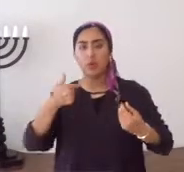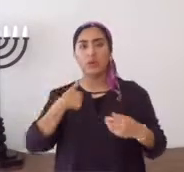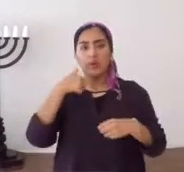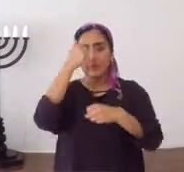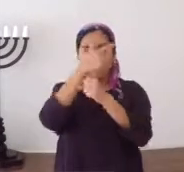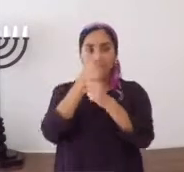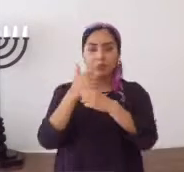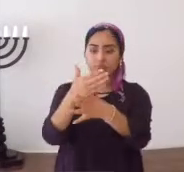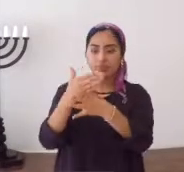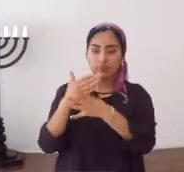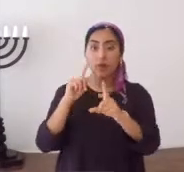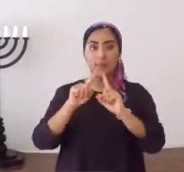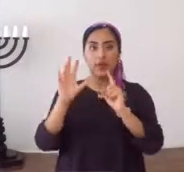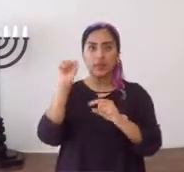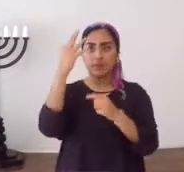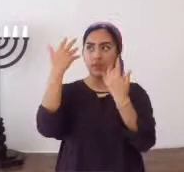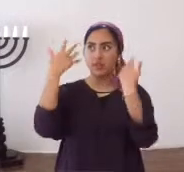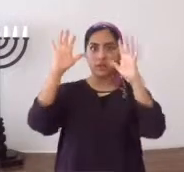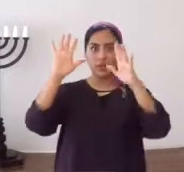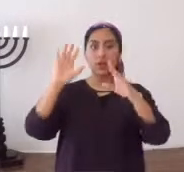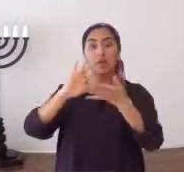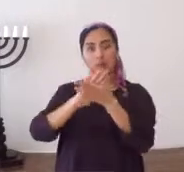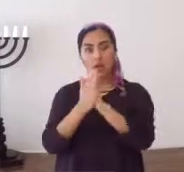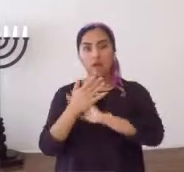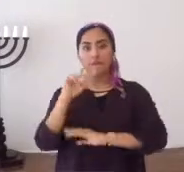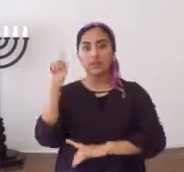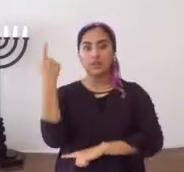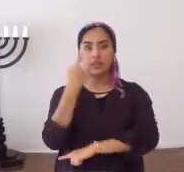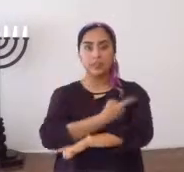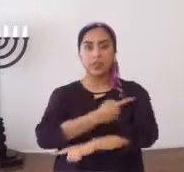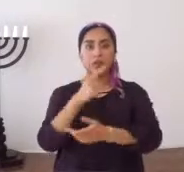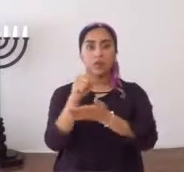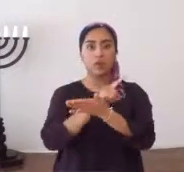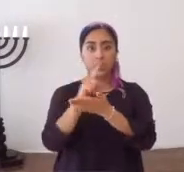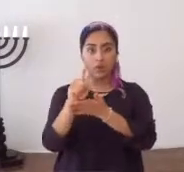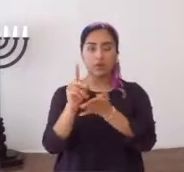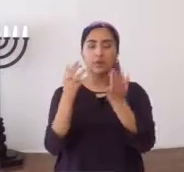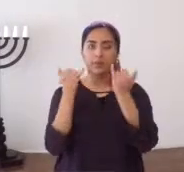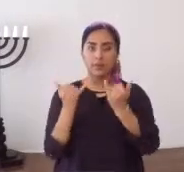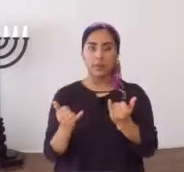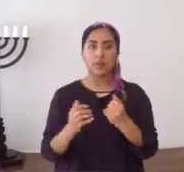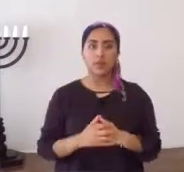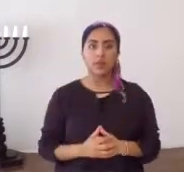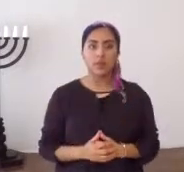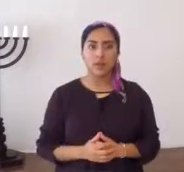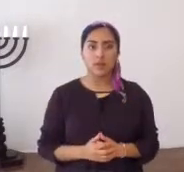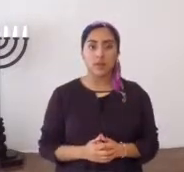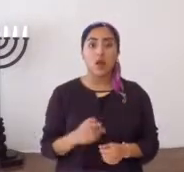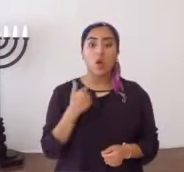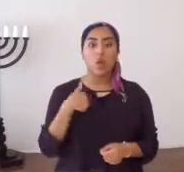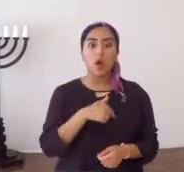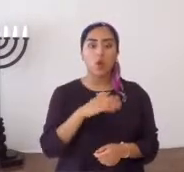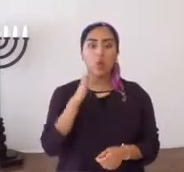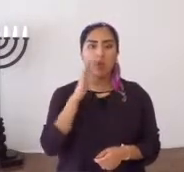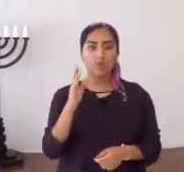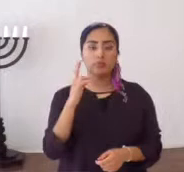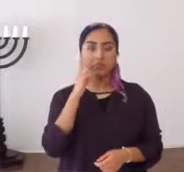pan, convivir como hermanos. Pero ya no es Shabbat, es el primer día de la semana. Ahora,